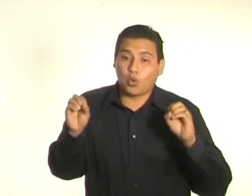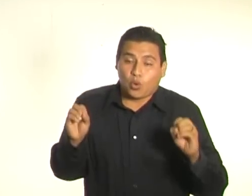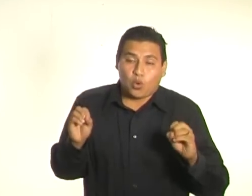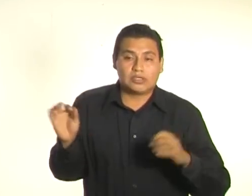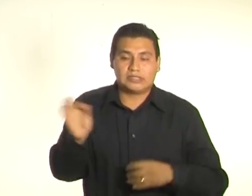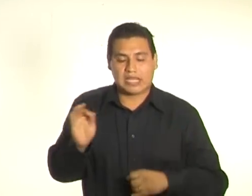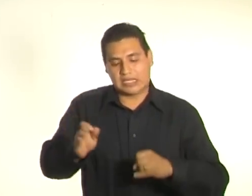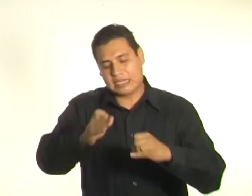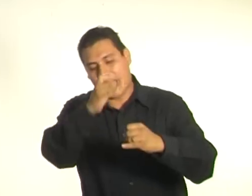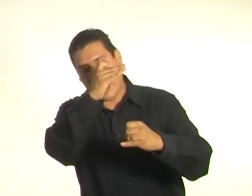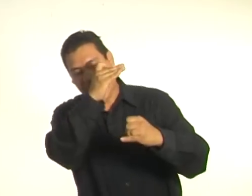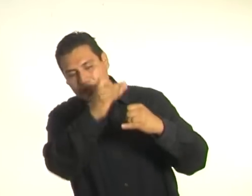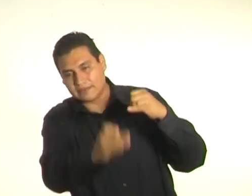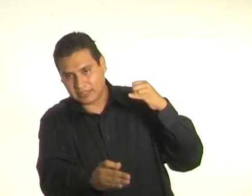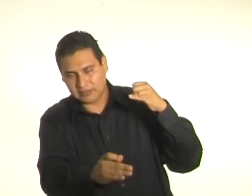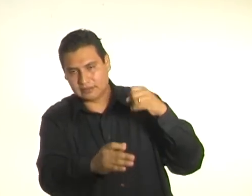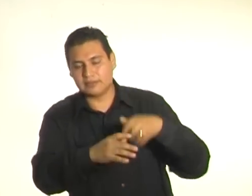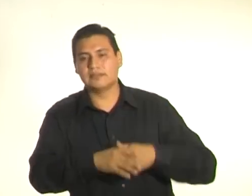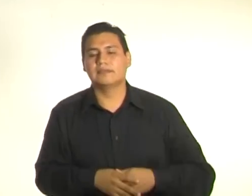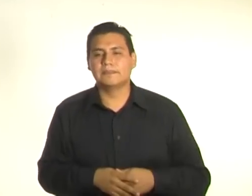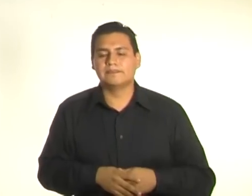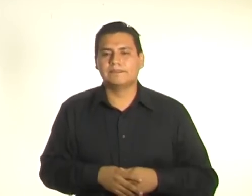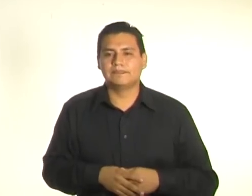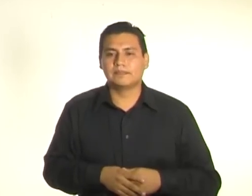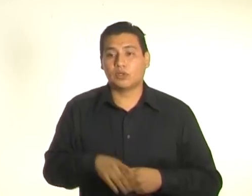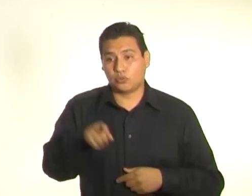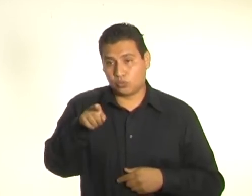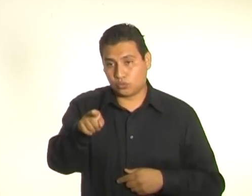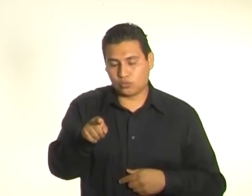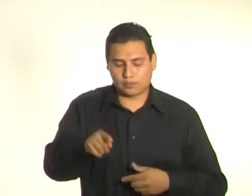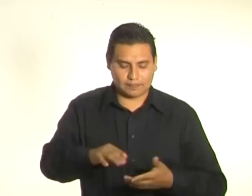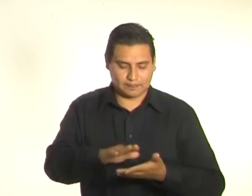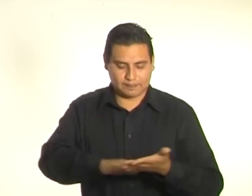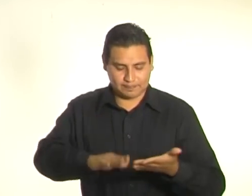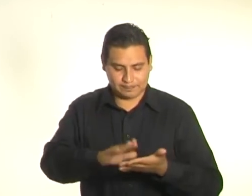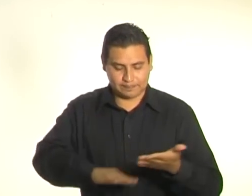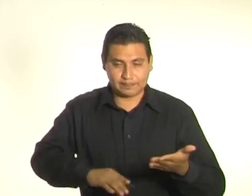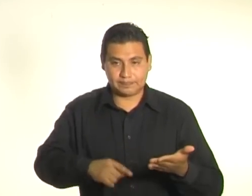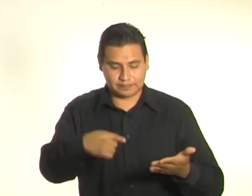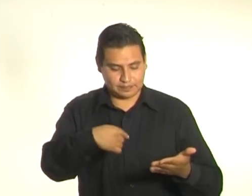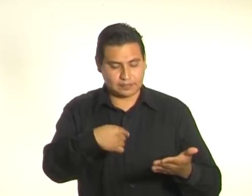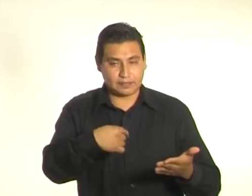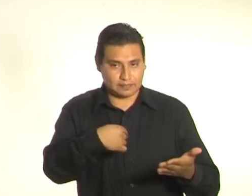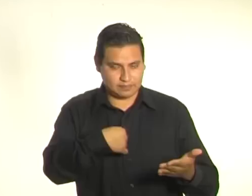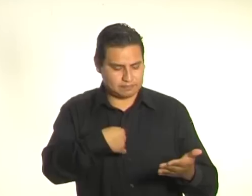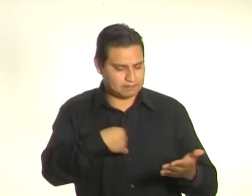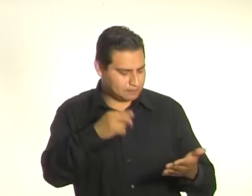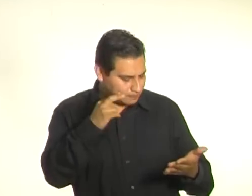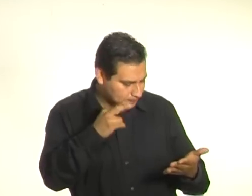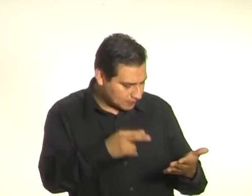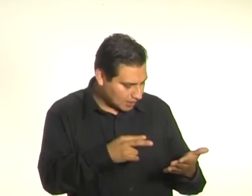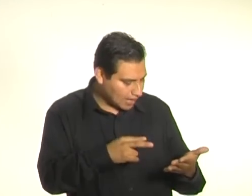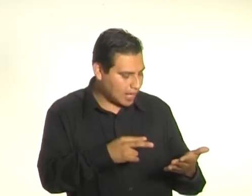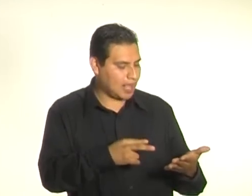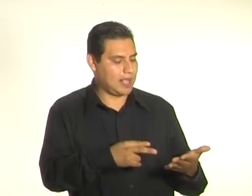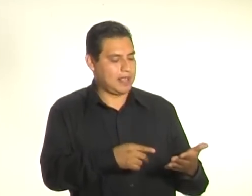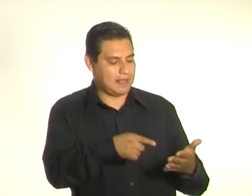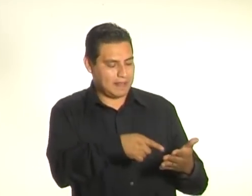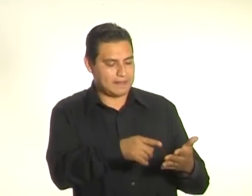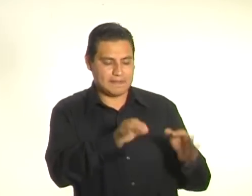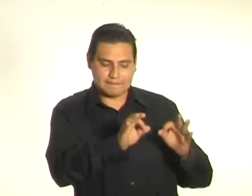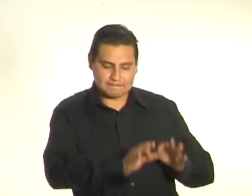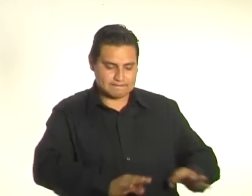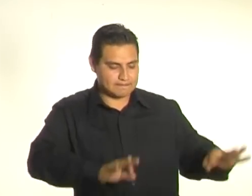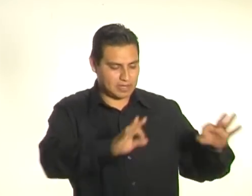importante tener ya aquí en la mente palabras o frases claves. Por ejemplo, podemos terminar muy